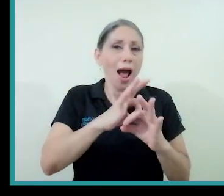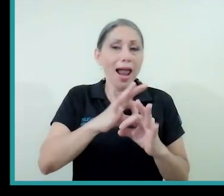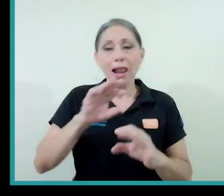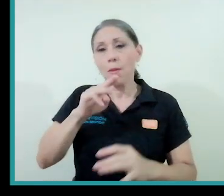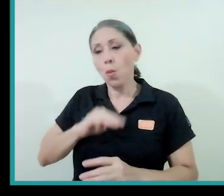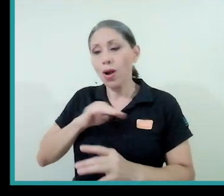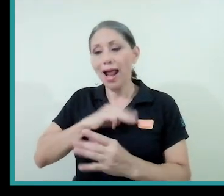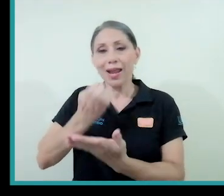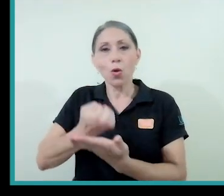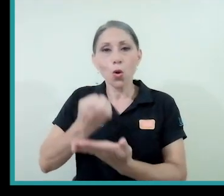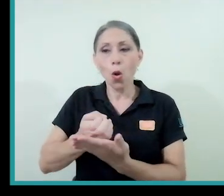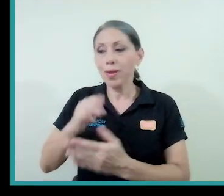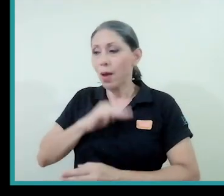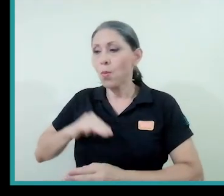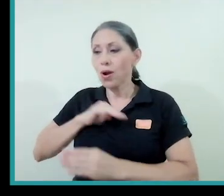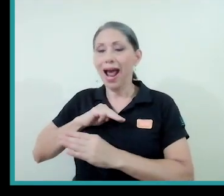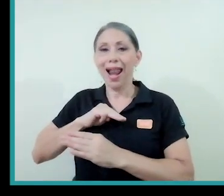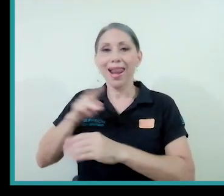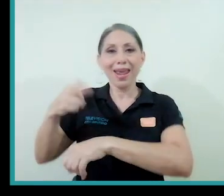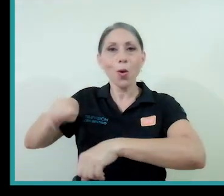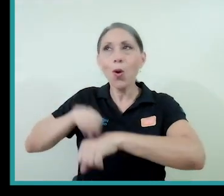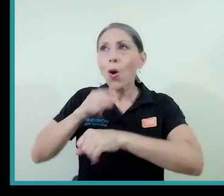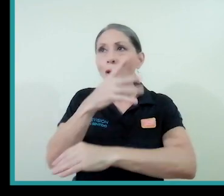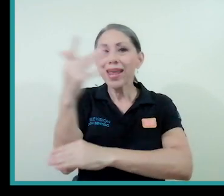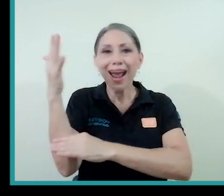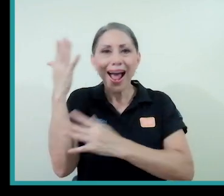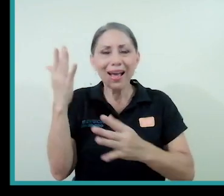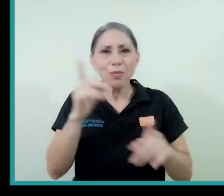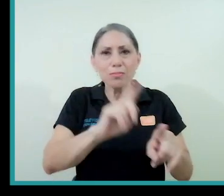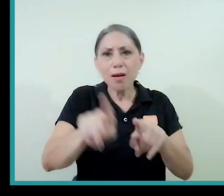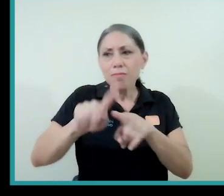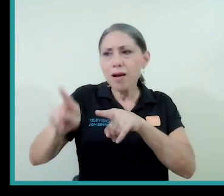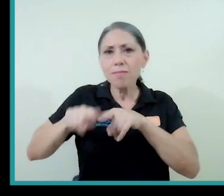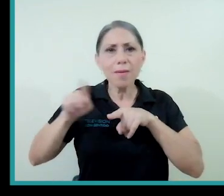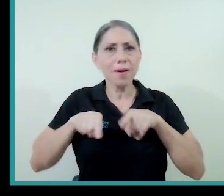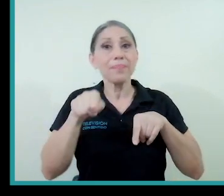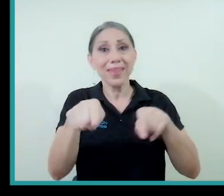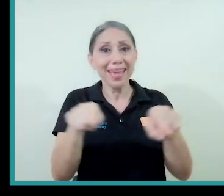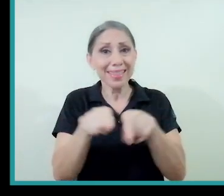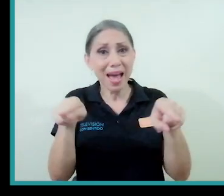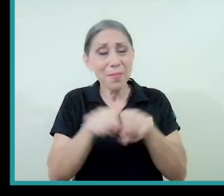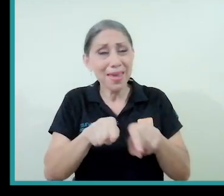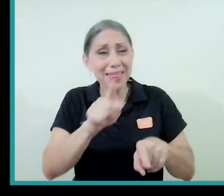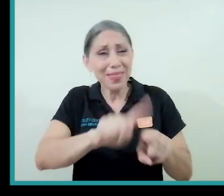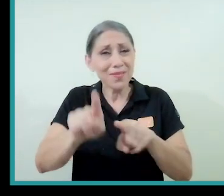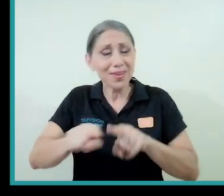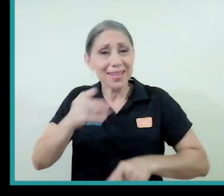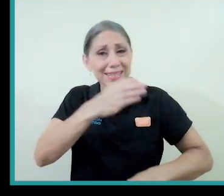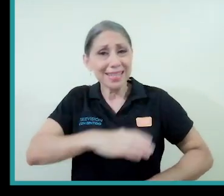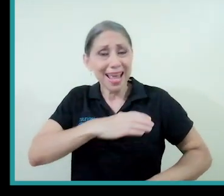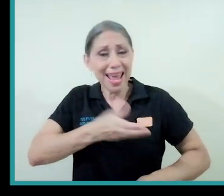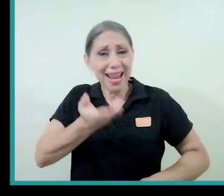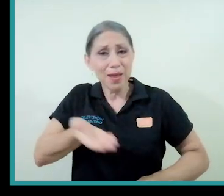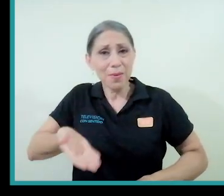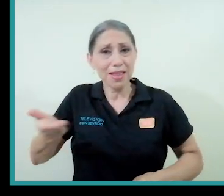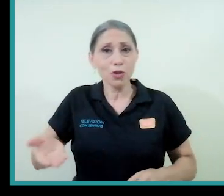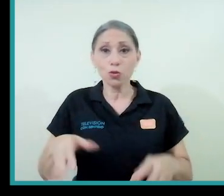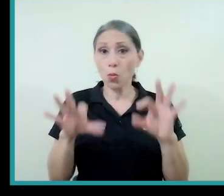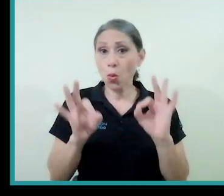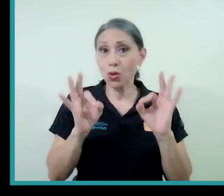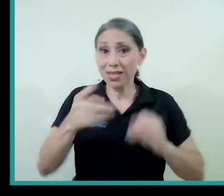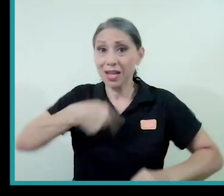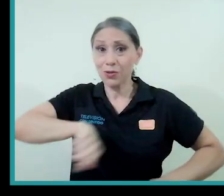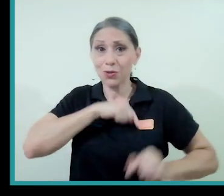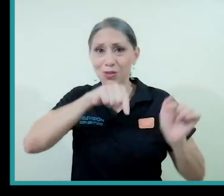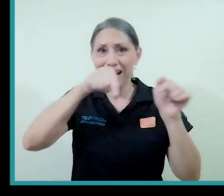moral económica y la moral ecológica y la moral, ¿verdad? Entonces, también ahí hay un montón de elementos que juegan, y bueno, por dicha que estamos